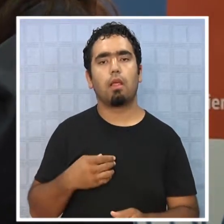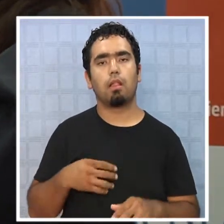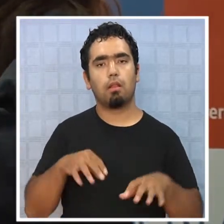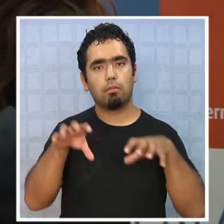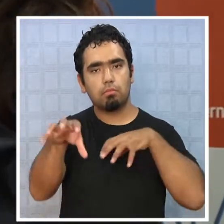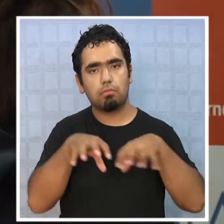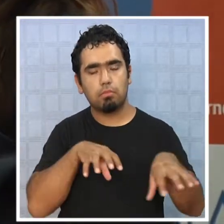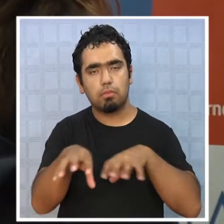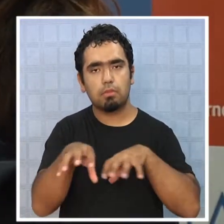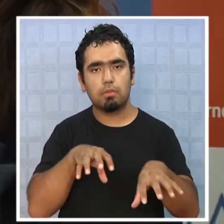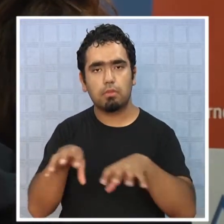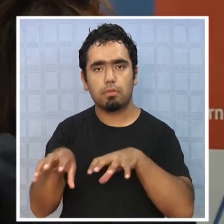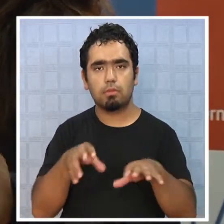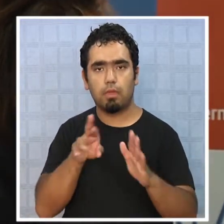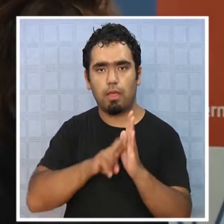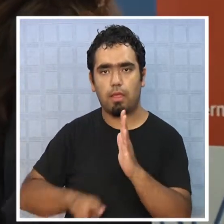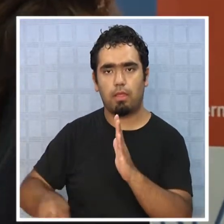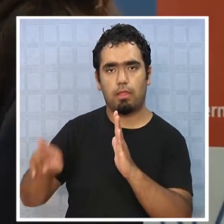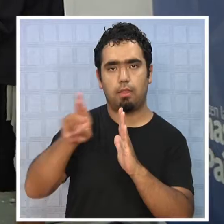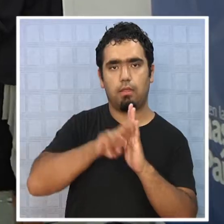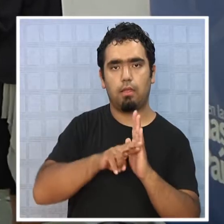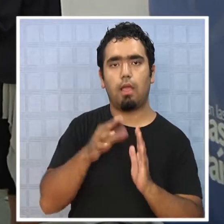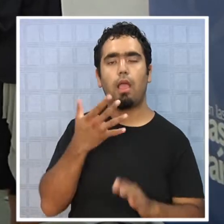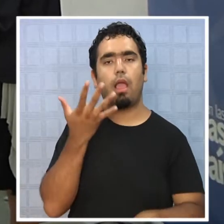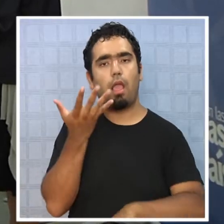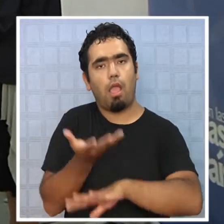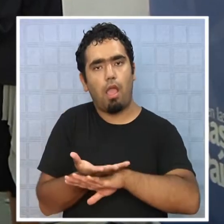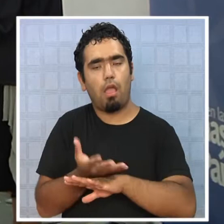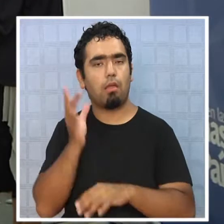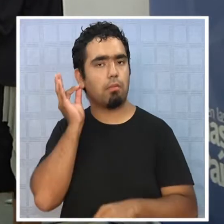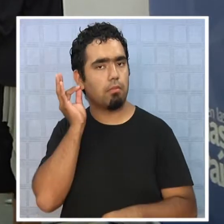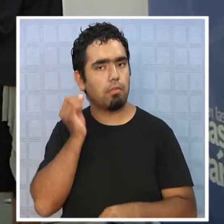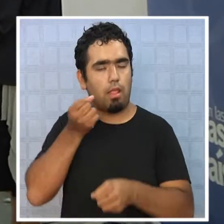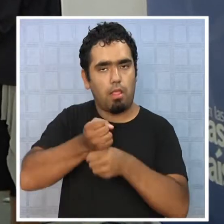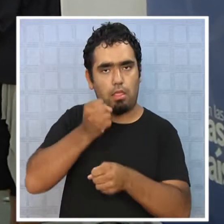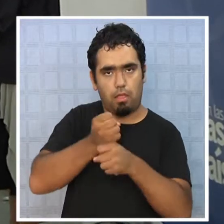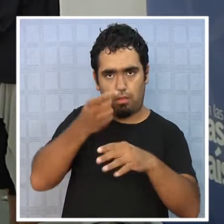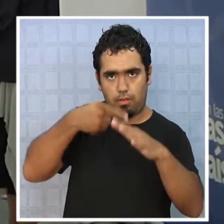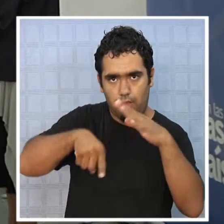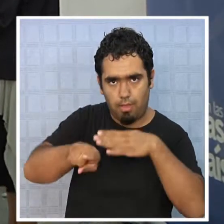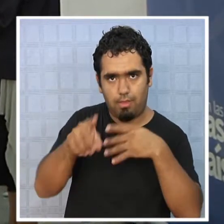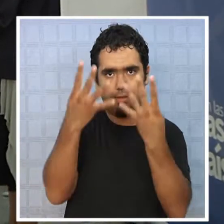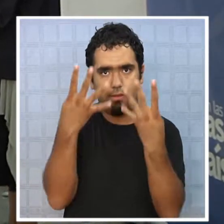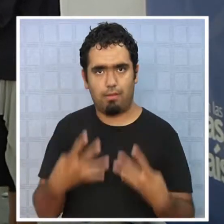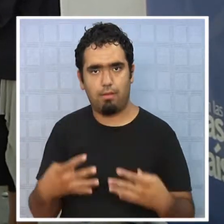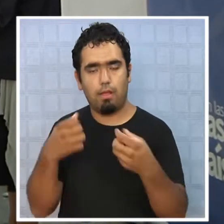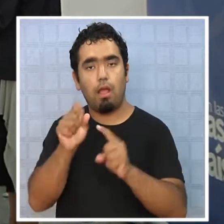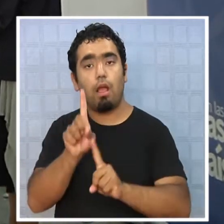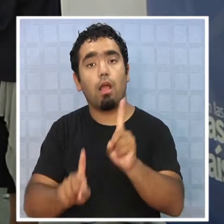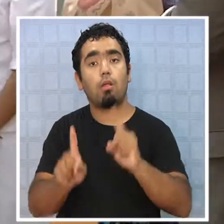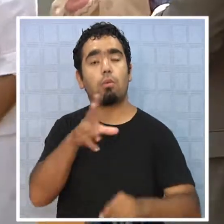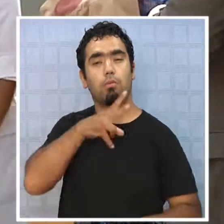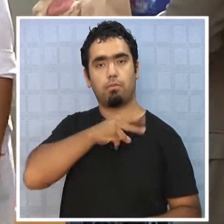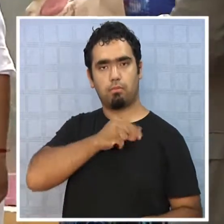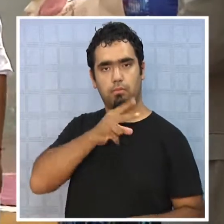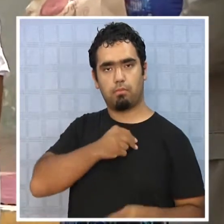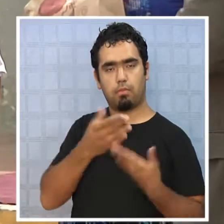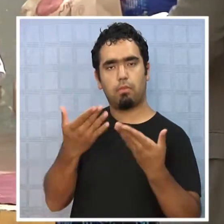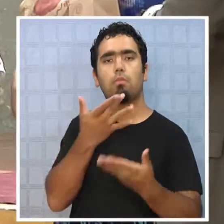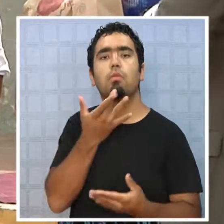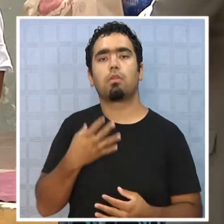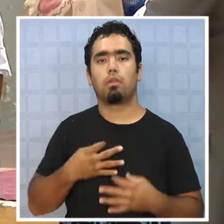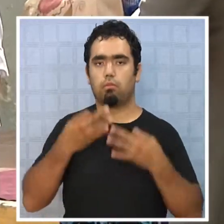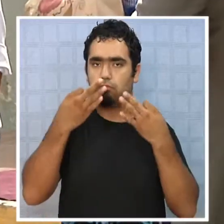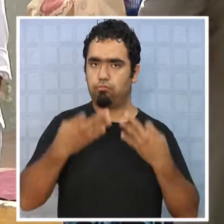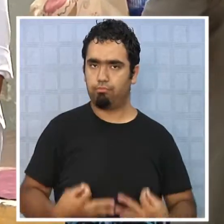hacerlo. En el marco de los programas de rehabilitación hay reclusas que trabajan en diversos servicios al interior del penal. Algunas de ellas